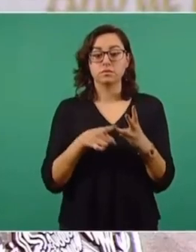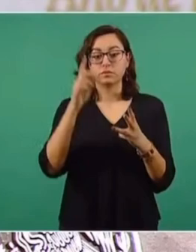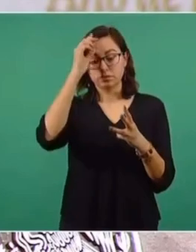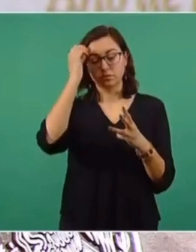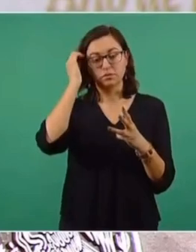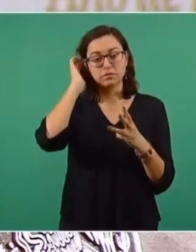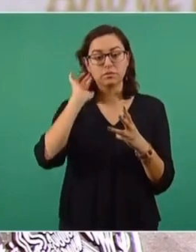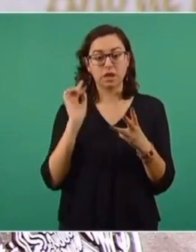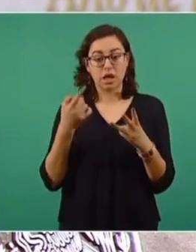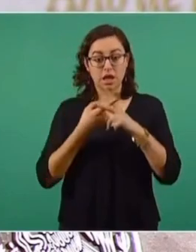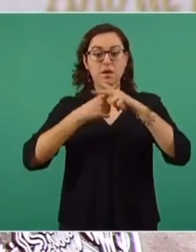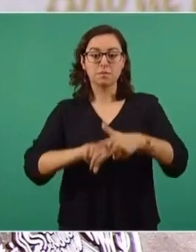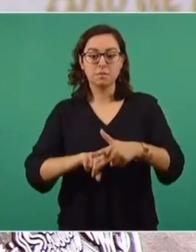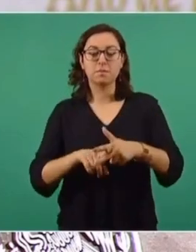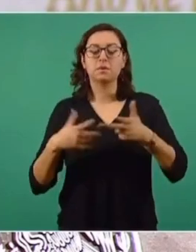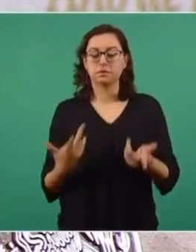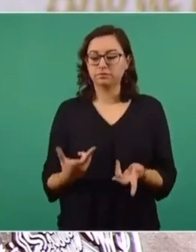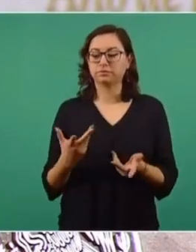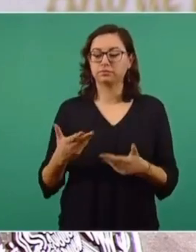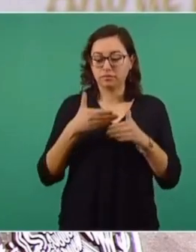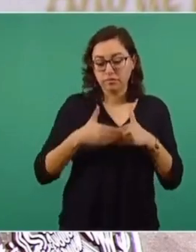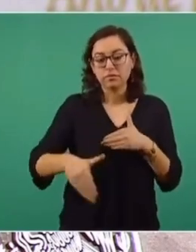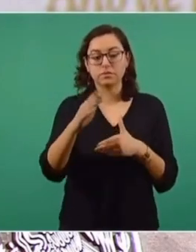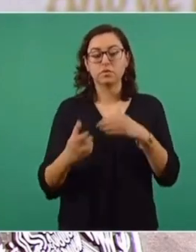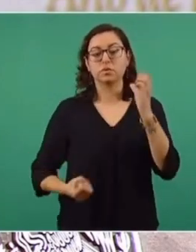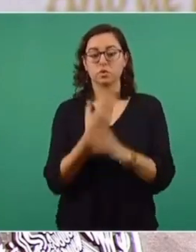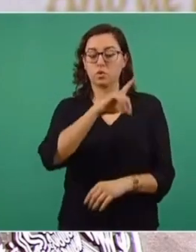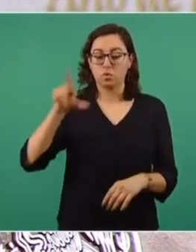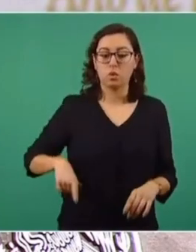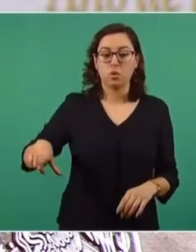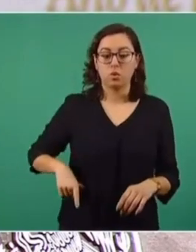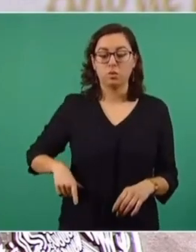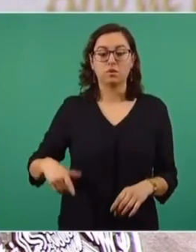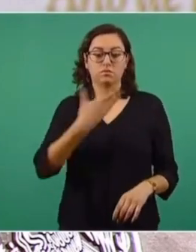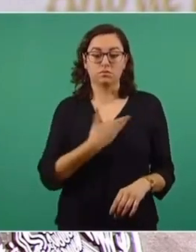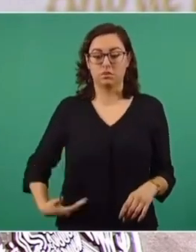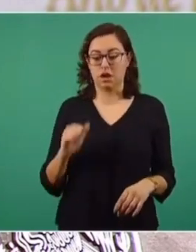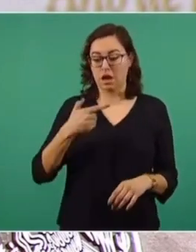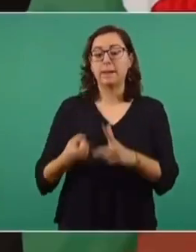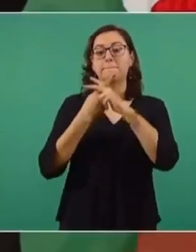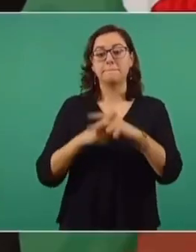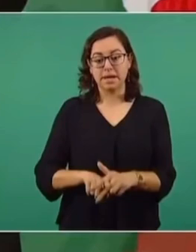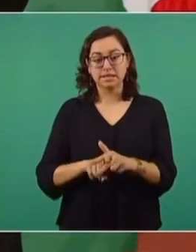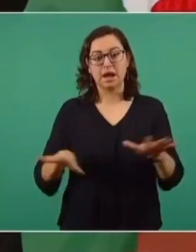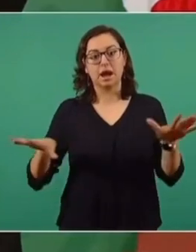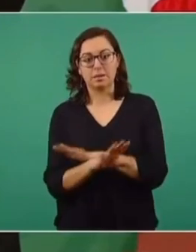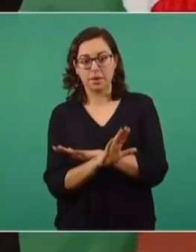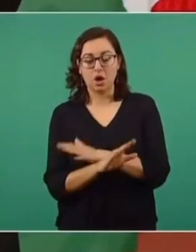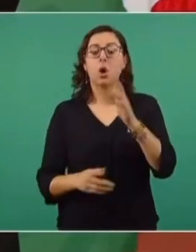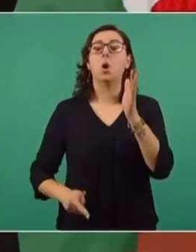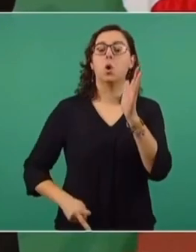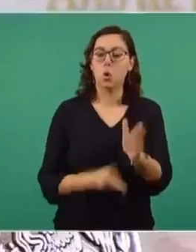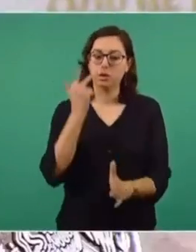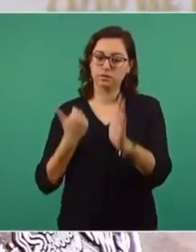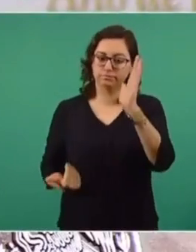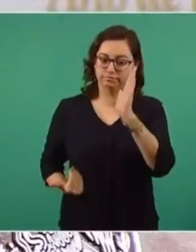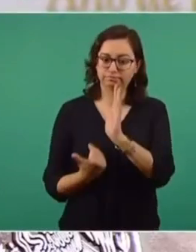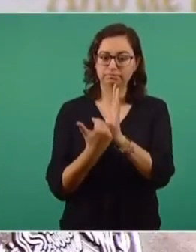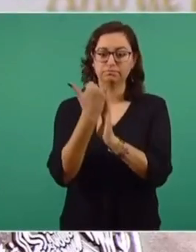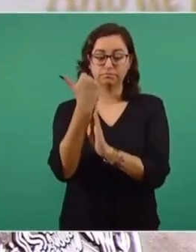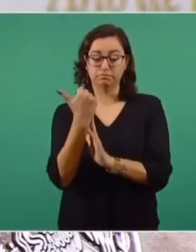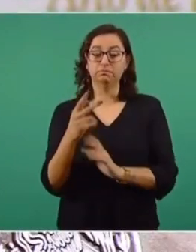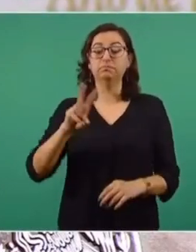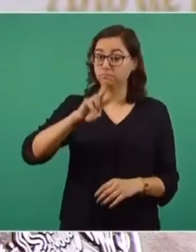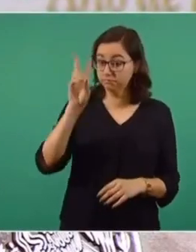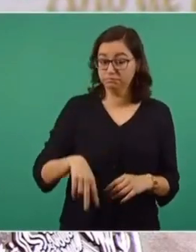del inicio del rescate de la soberanía energética liderada por el presidente de la República, licenciado Andrés Manuel López Obrador. Si bien el saldo de la balanza comercial petrolera